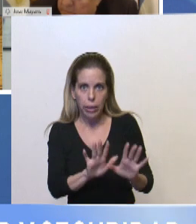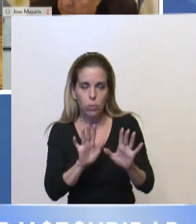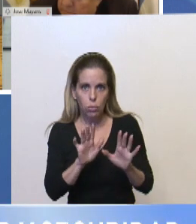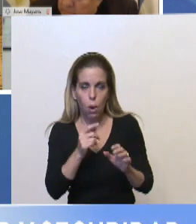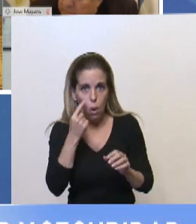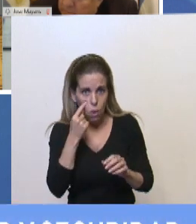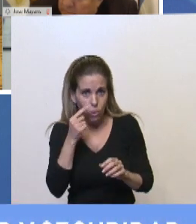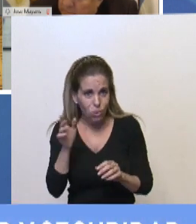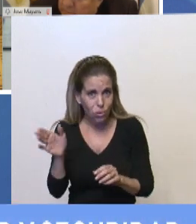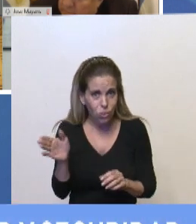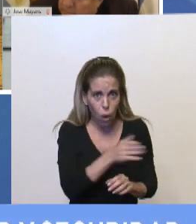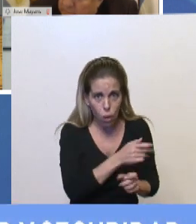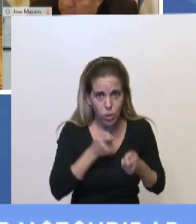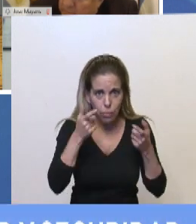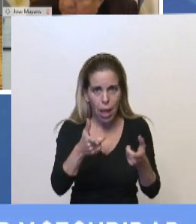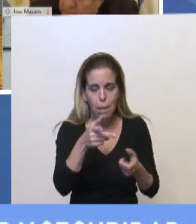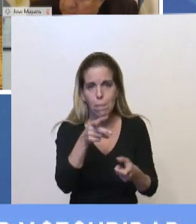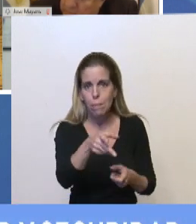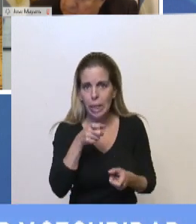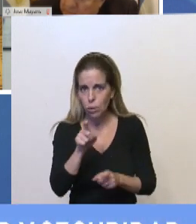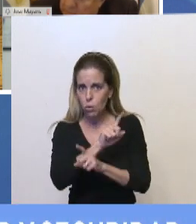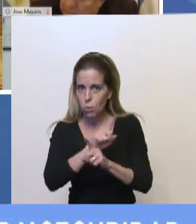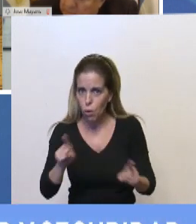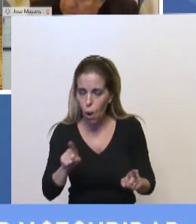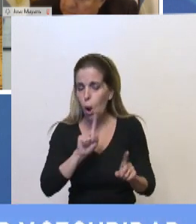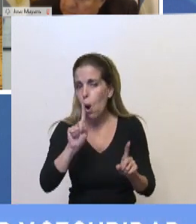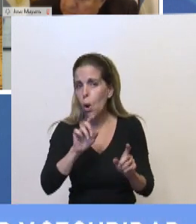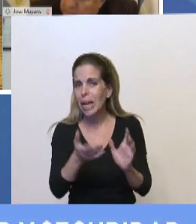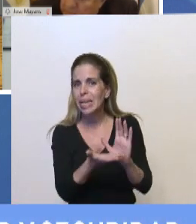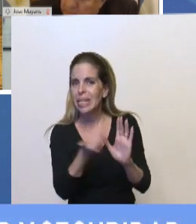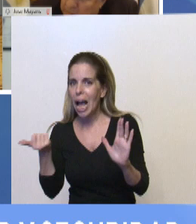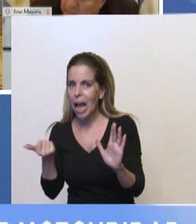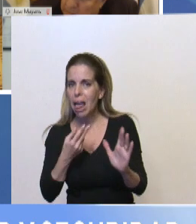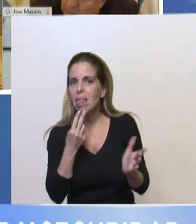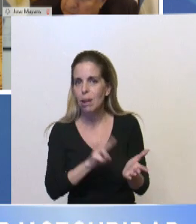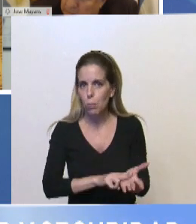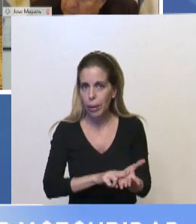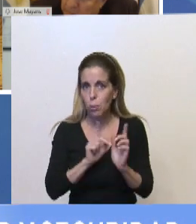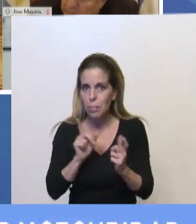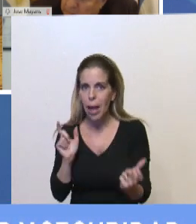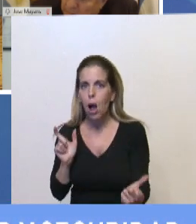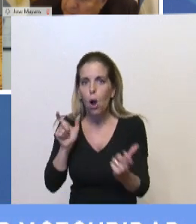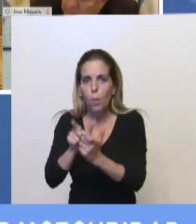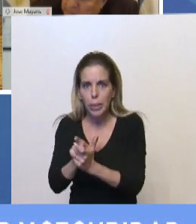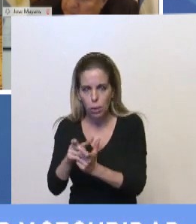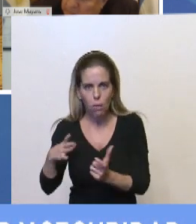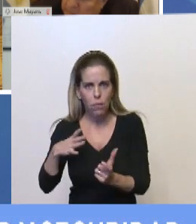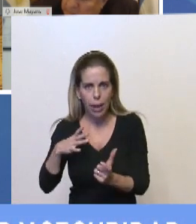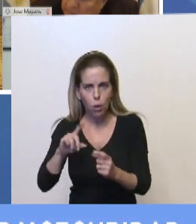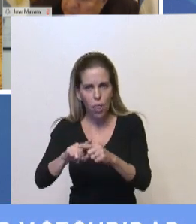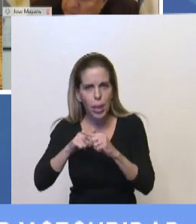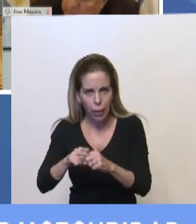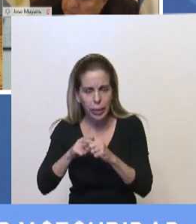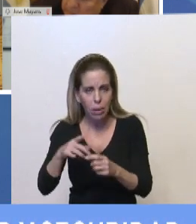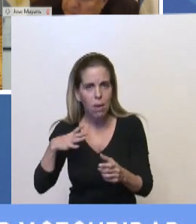van a recibir este beneficio toda vez que en esa comisión no se permitió corregir por